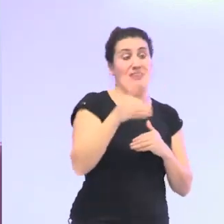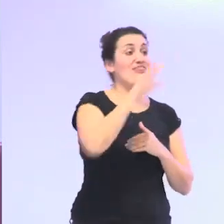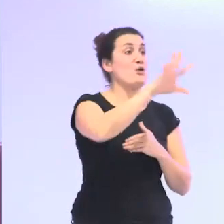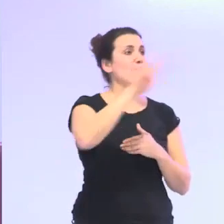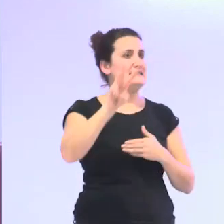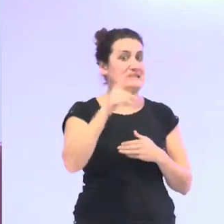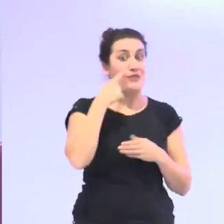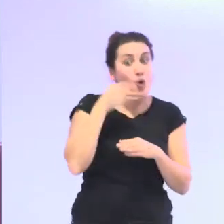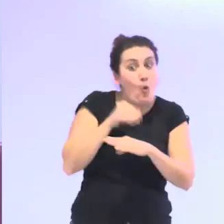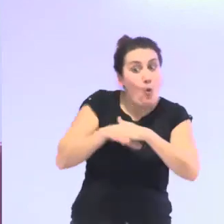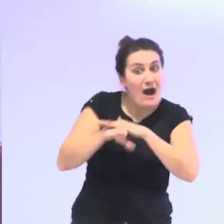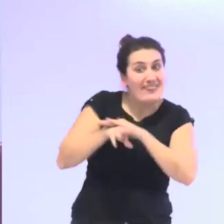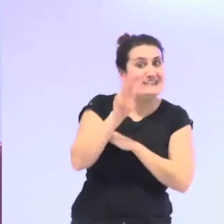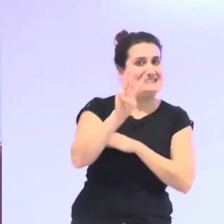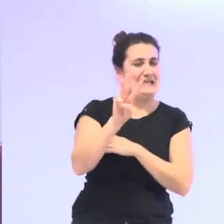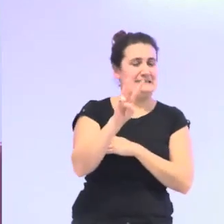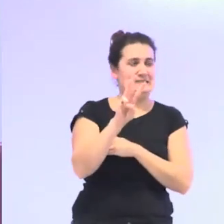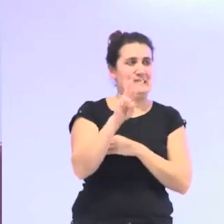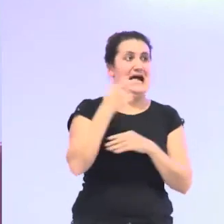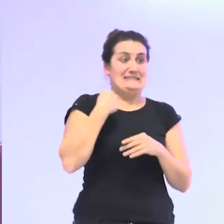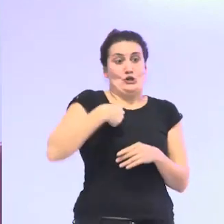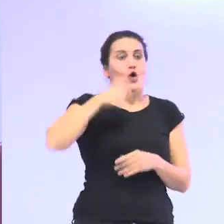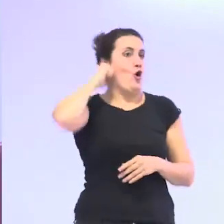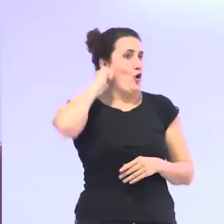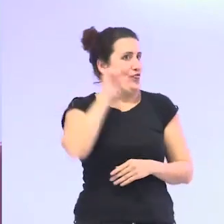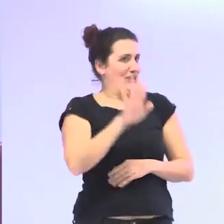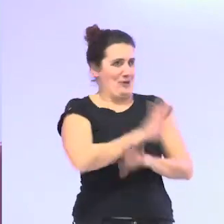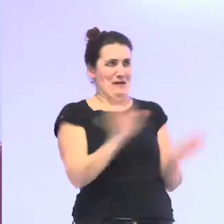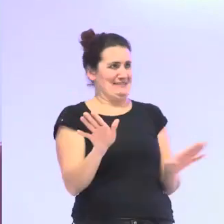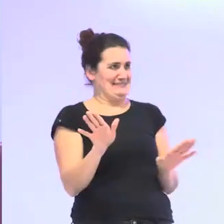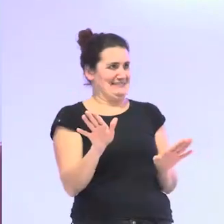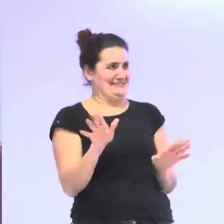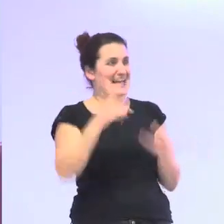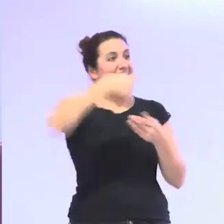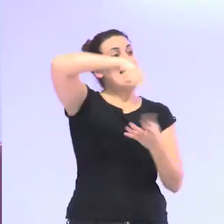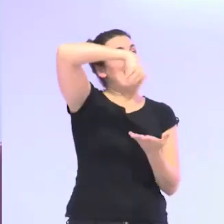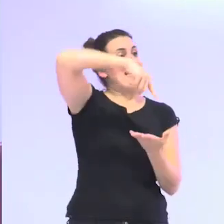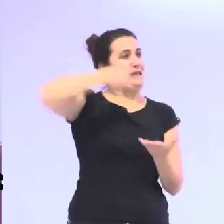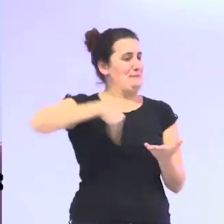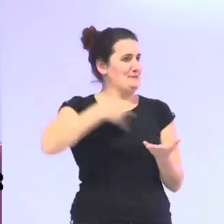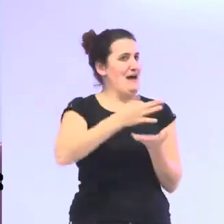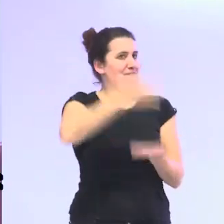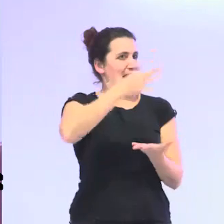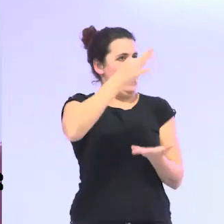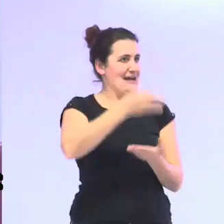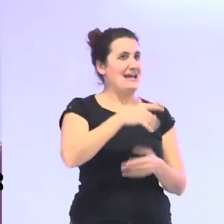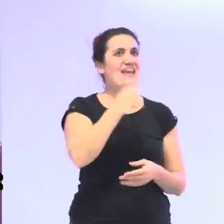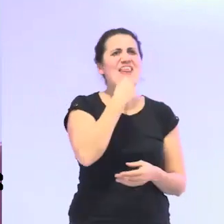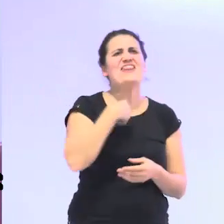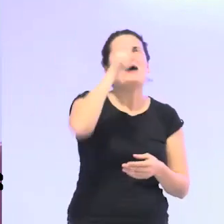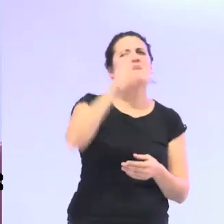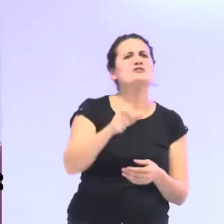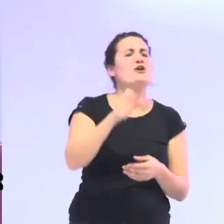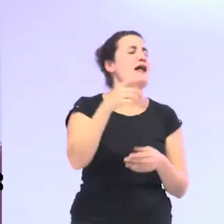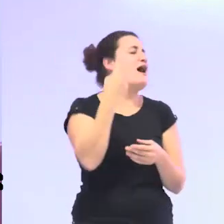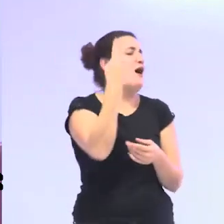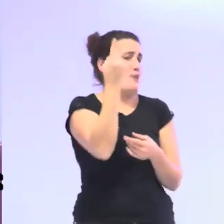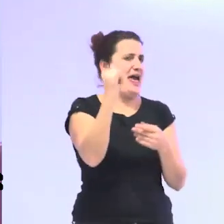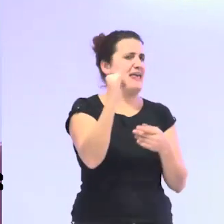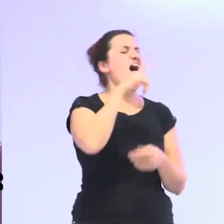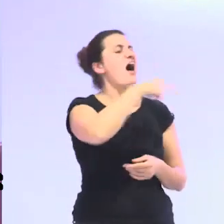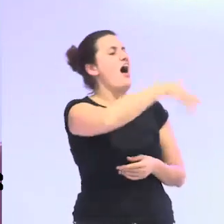le dije guarda el 3 que así yo solo compro el 5 para ponerlo en la tarta ya me ahorro comprar una vela y me decía una persona que estaba ahí decía